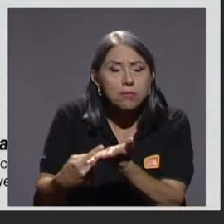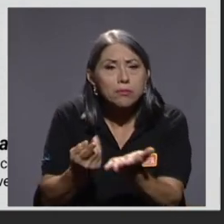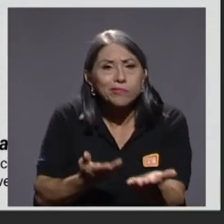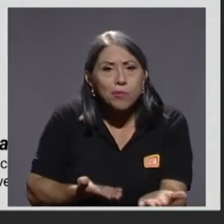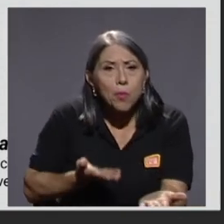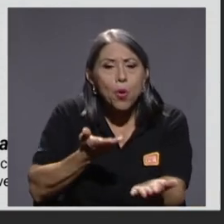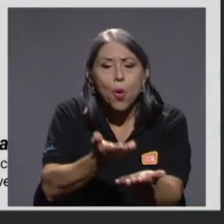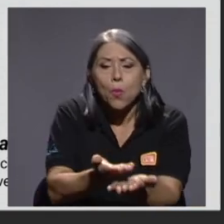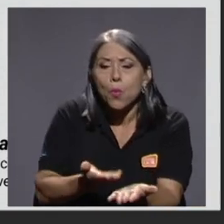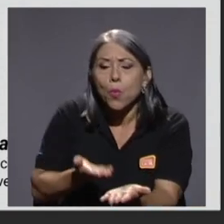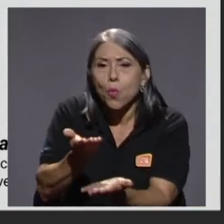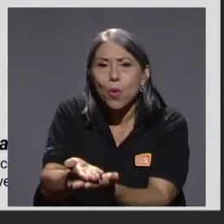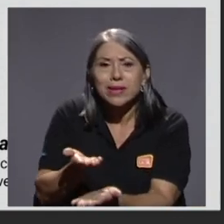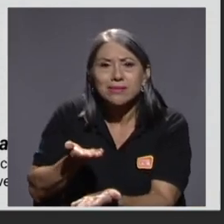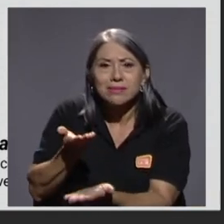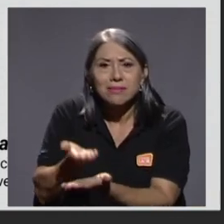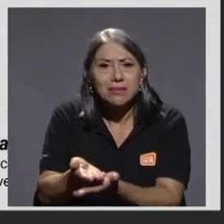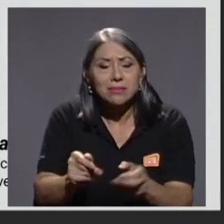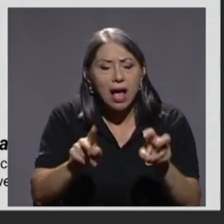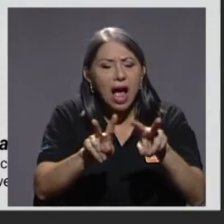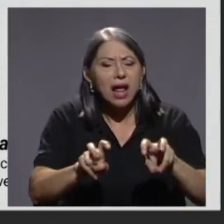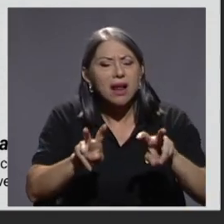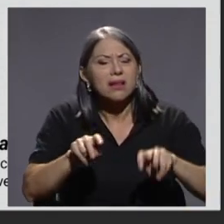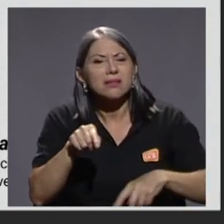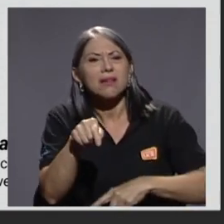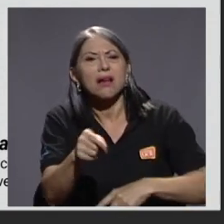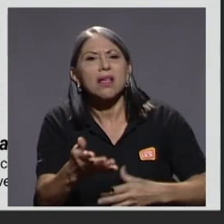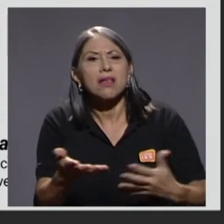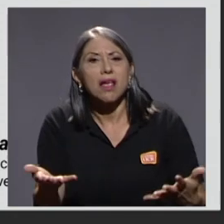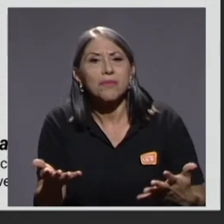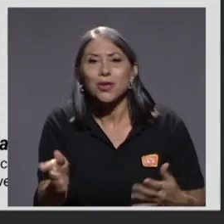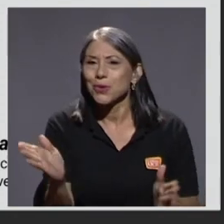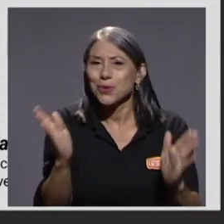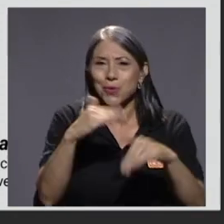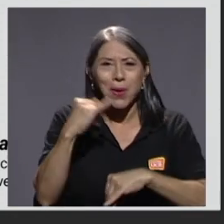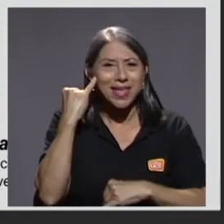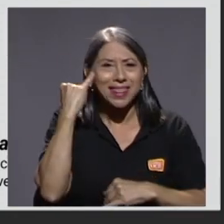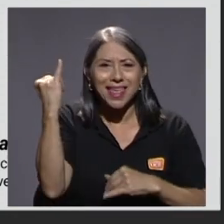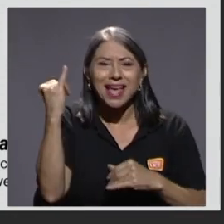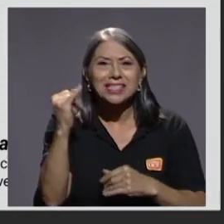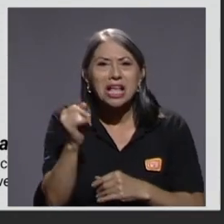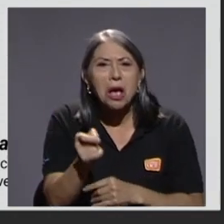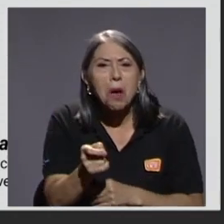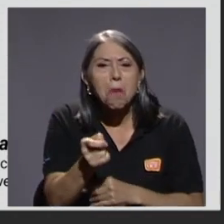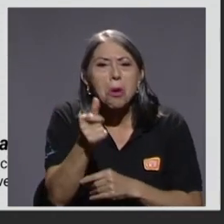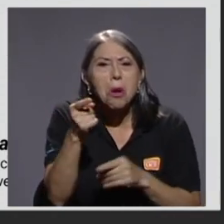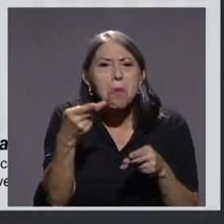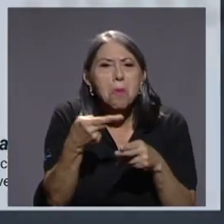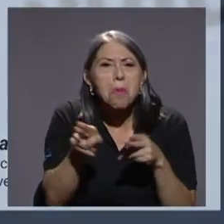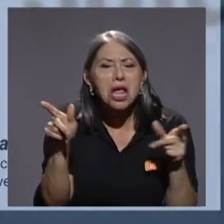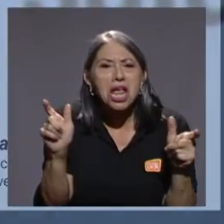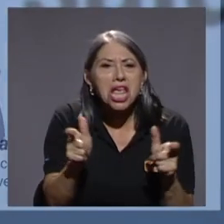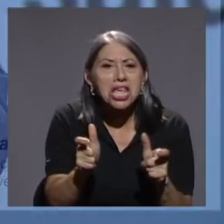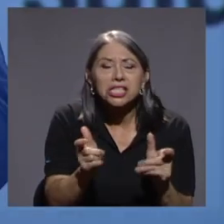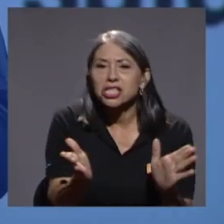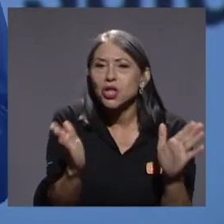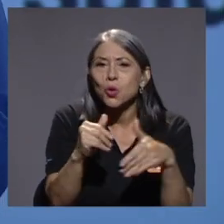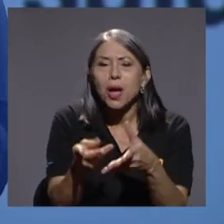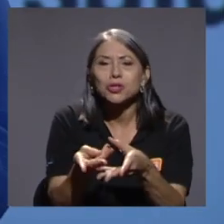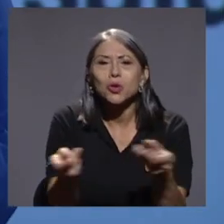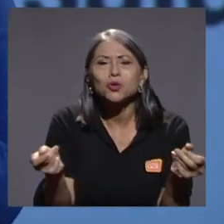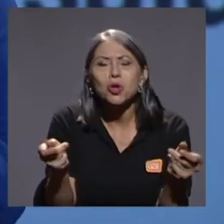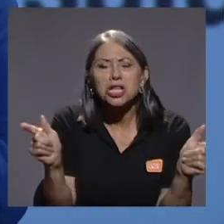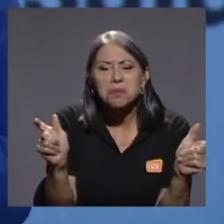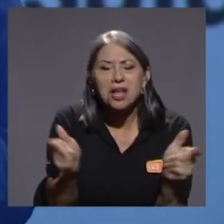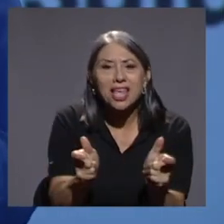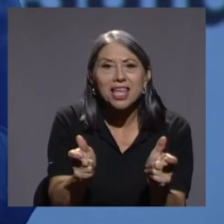qué es lo que tenemos que analizar. No hay ideas pequeñas, no hay soluciones pequeñas. Todas las